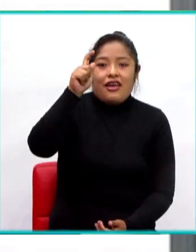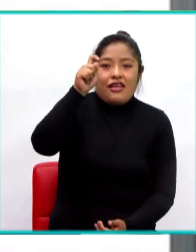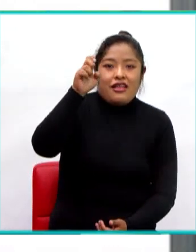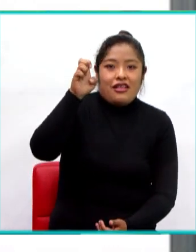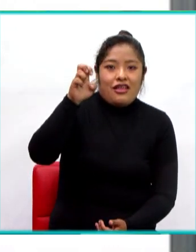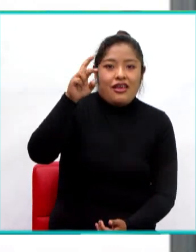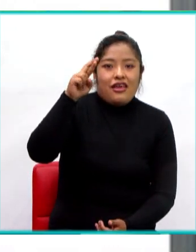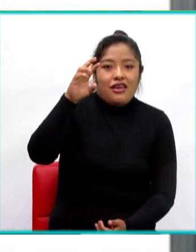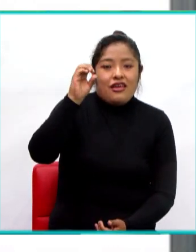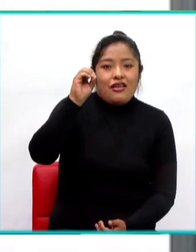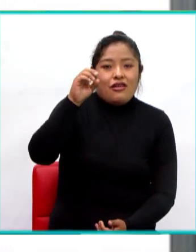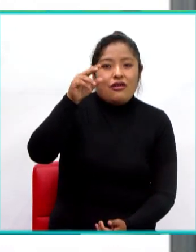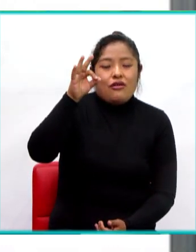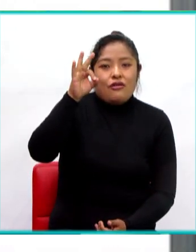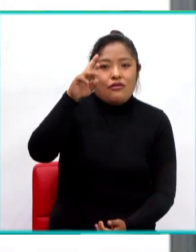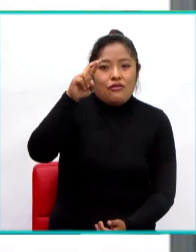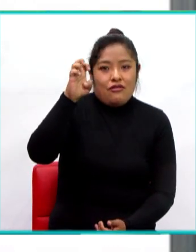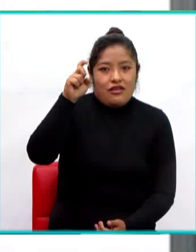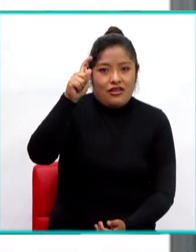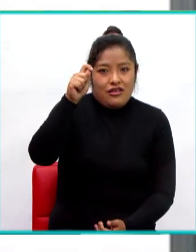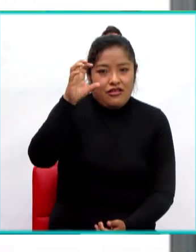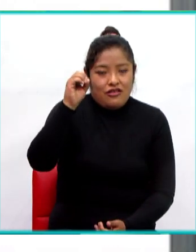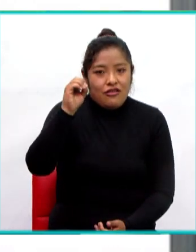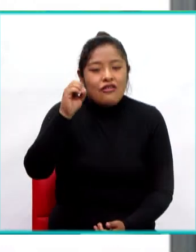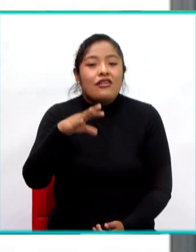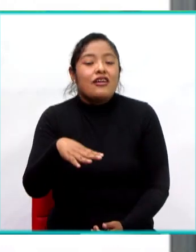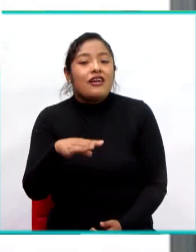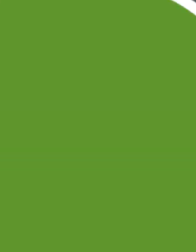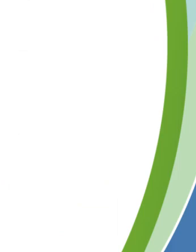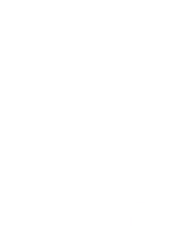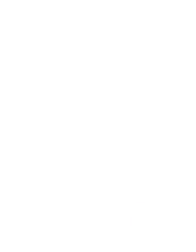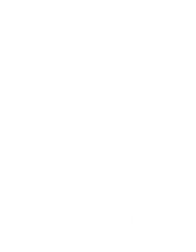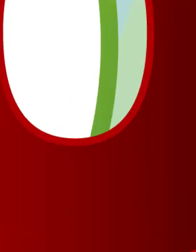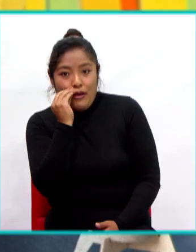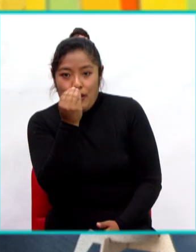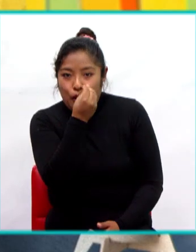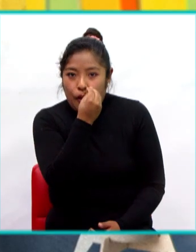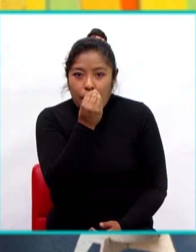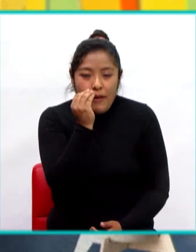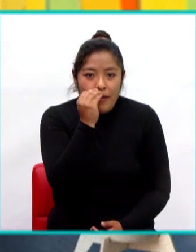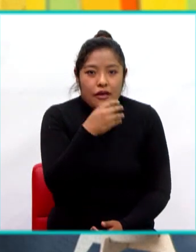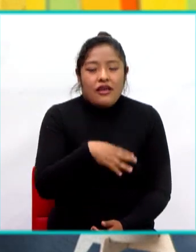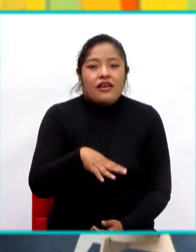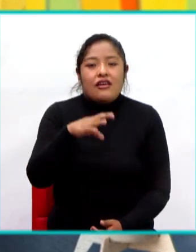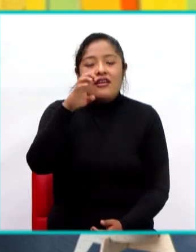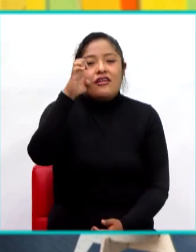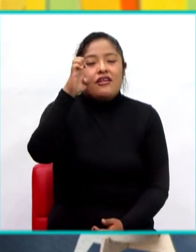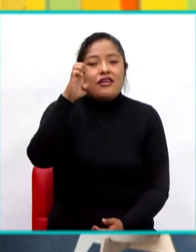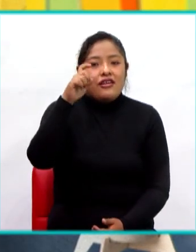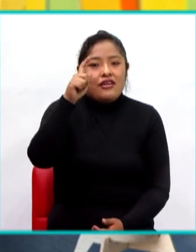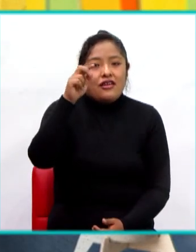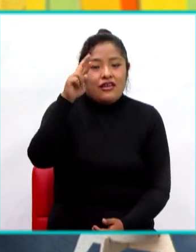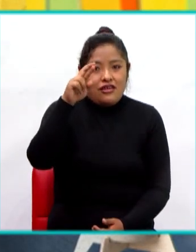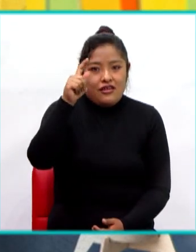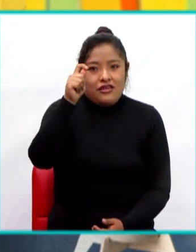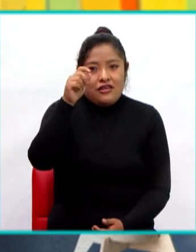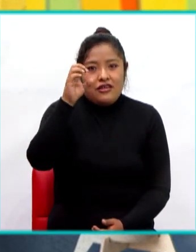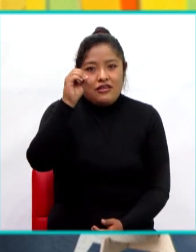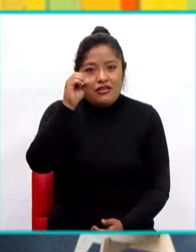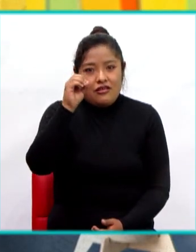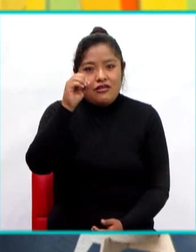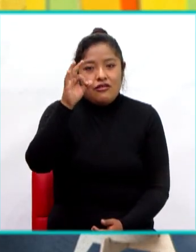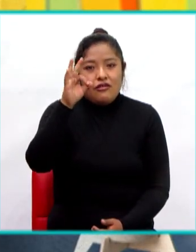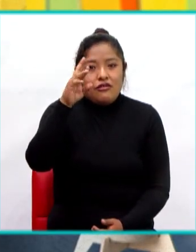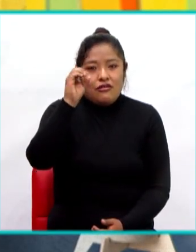Tenemos al girasol y el tipo de nutrición es autótrofa. Ahora bien, ¿para qué hicimos